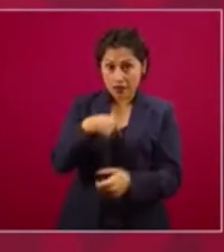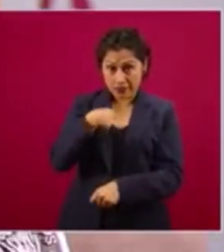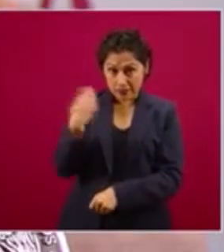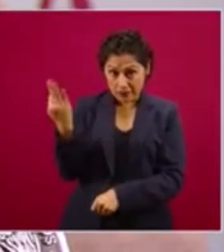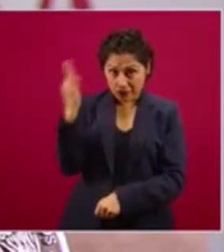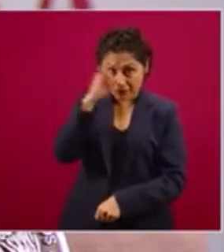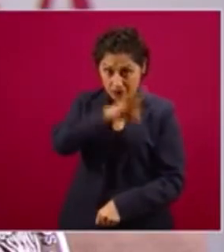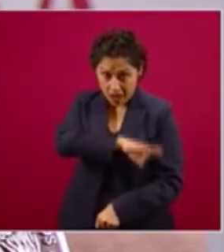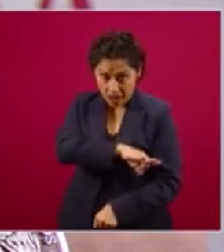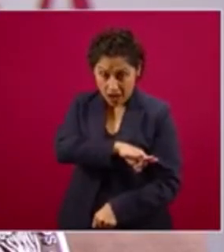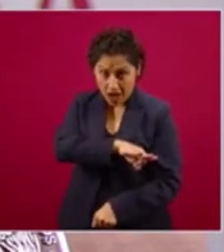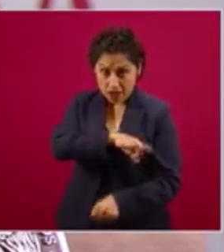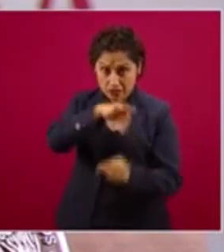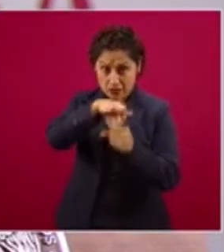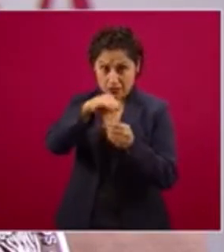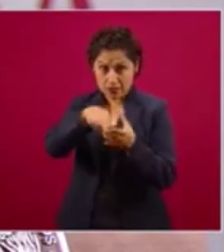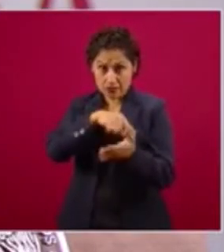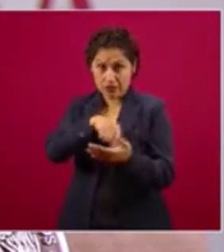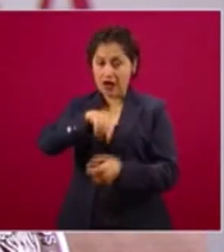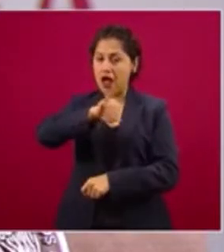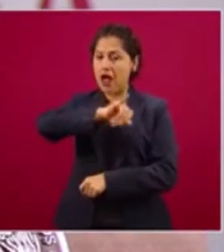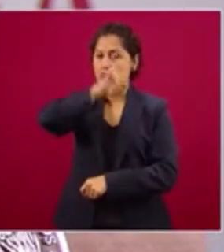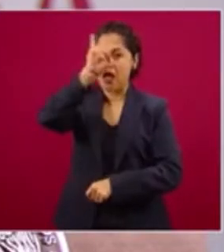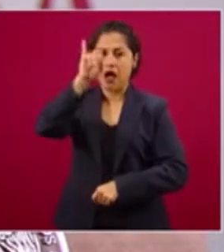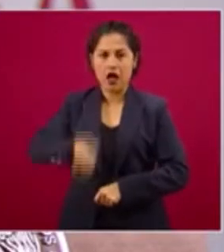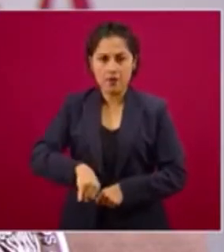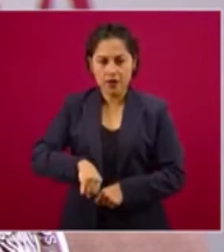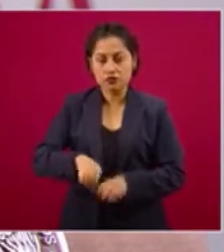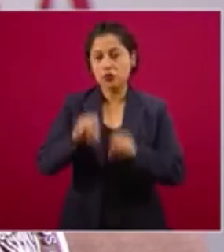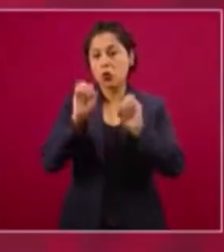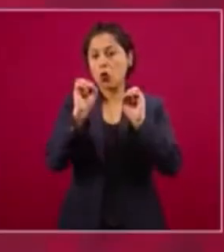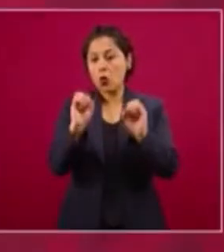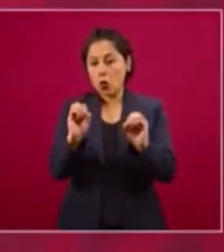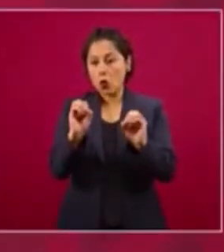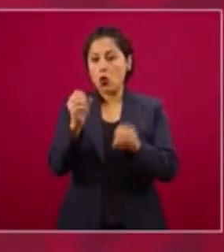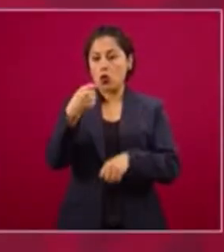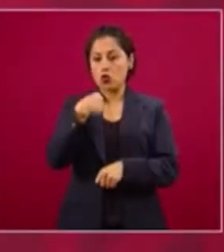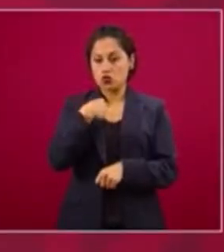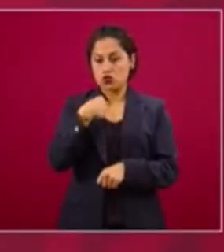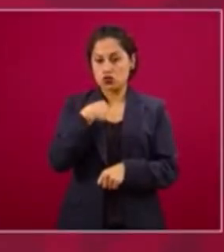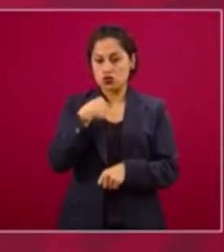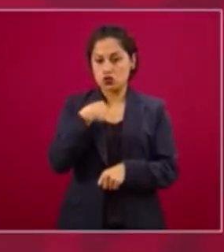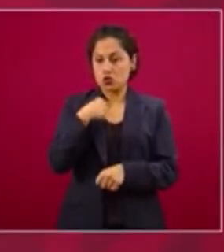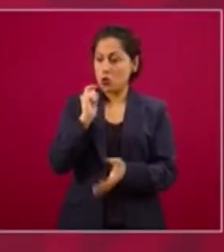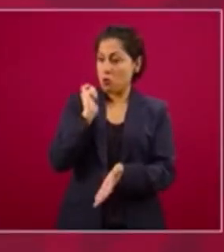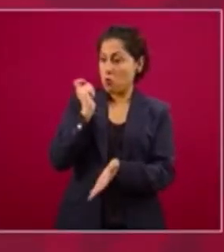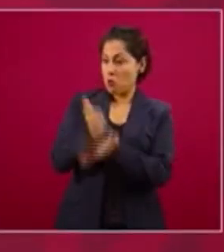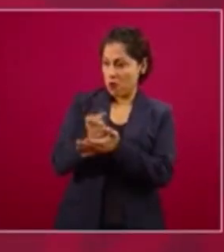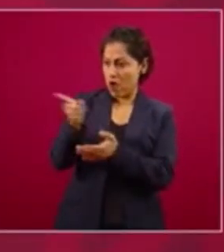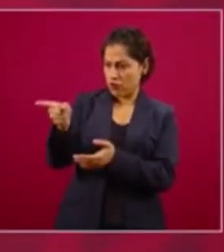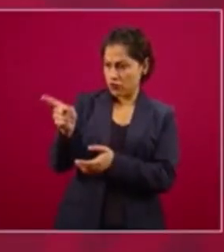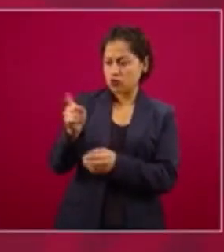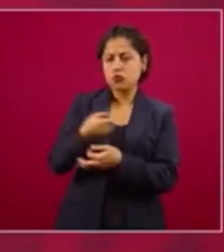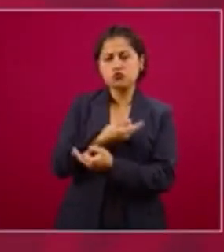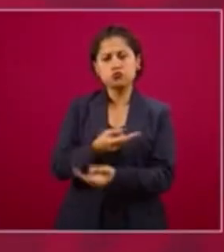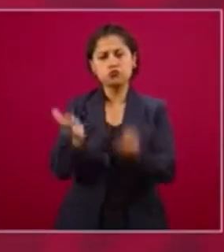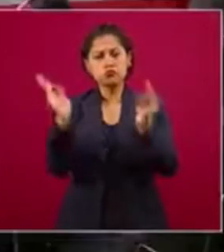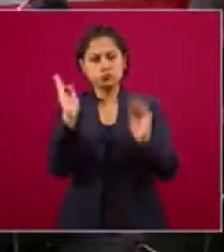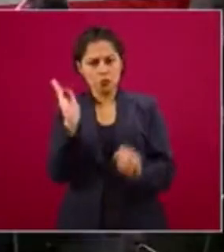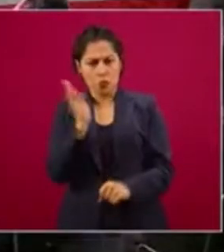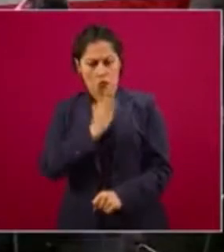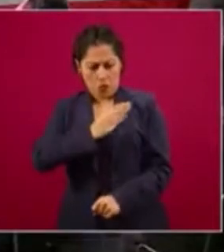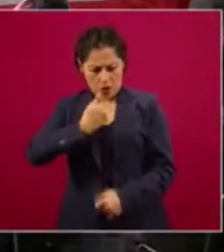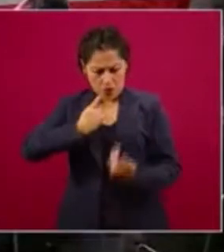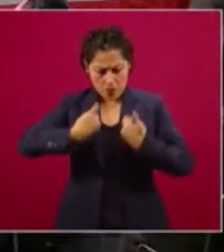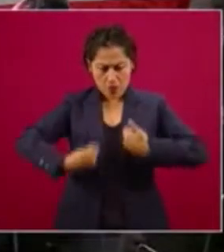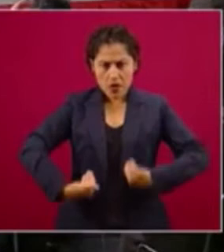ni he pagado para que hablen bien de mí, ni